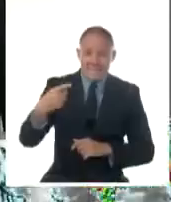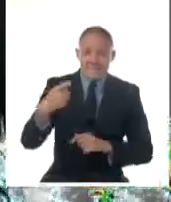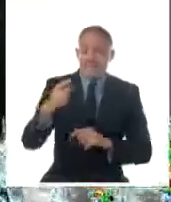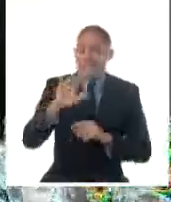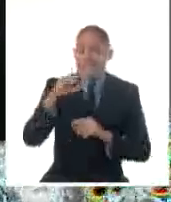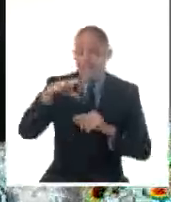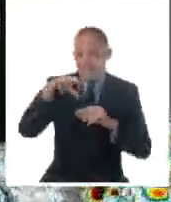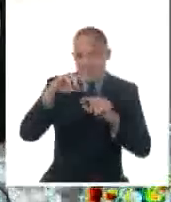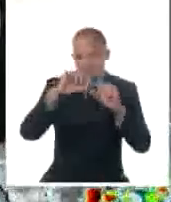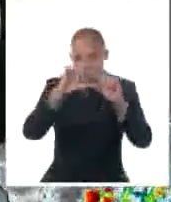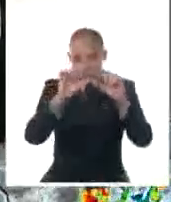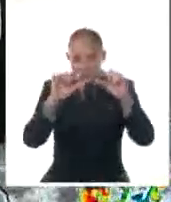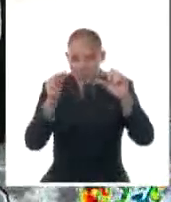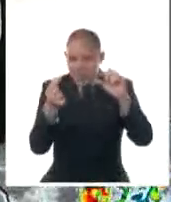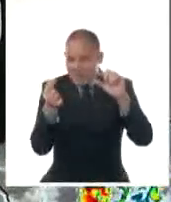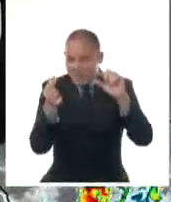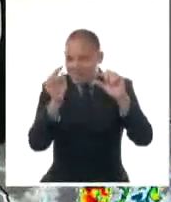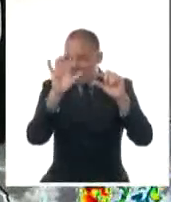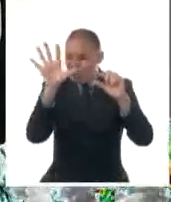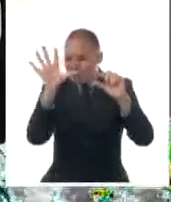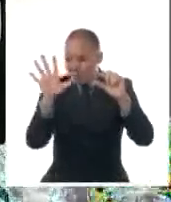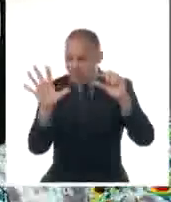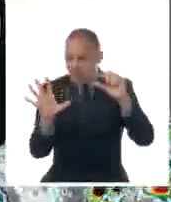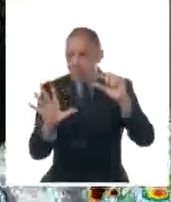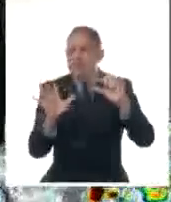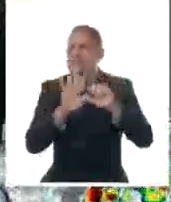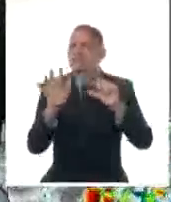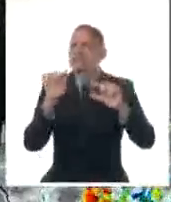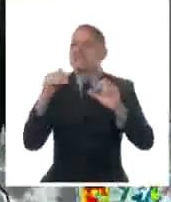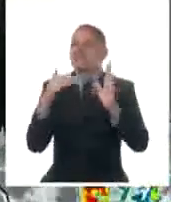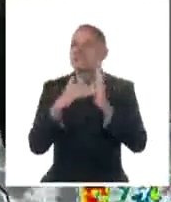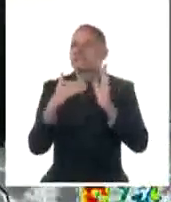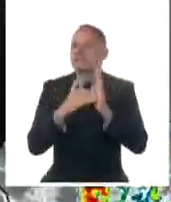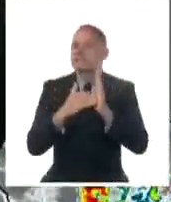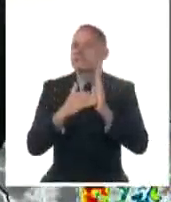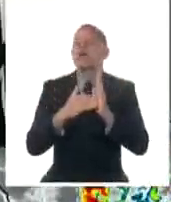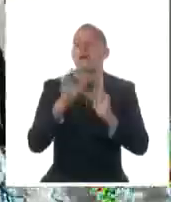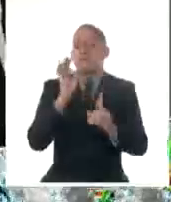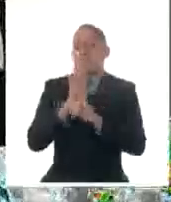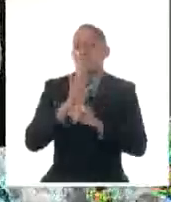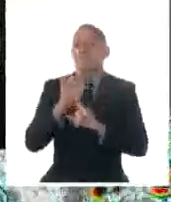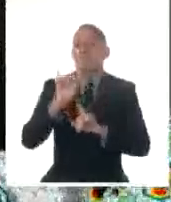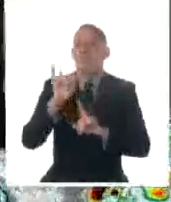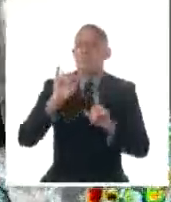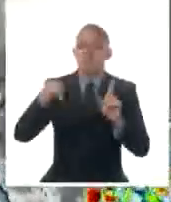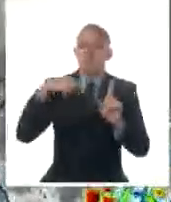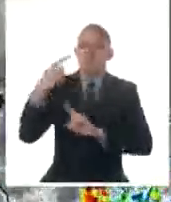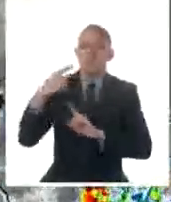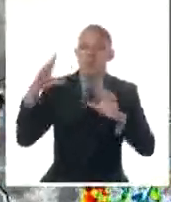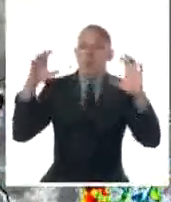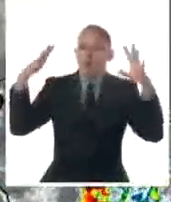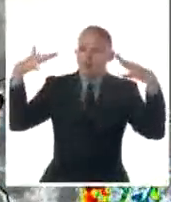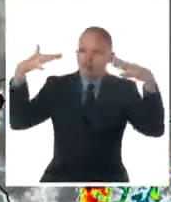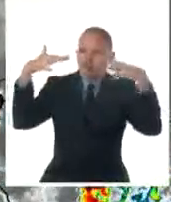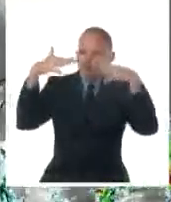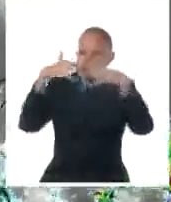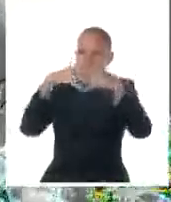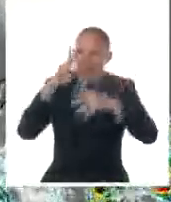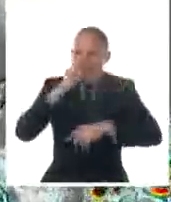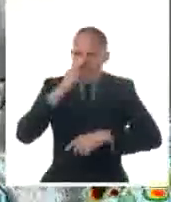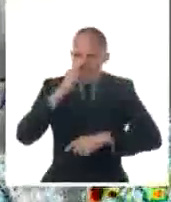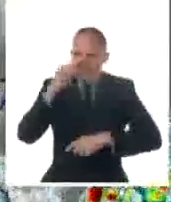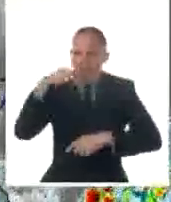país, incrementando los nublados y las lluvias desde horas de la tarde y observen hoy la actividad de nublados con chubascos, lluvias y